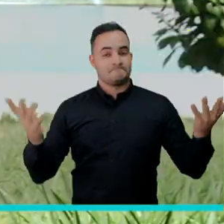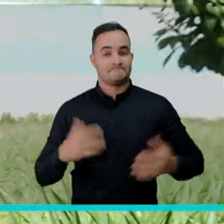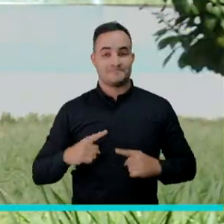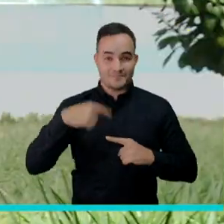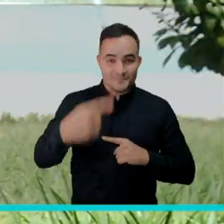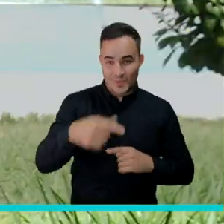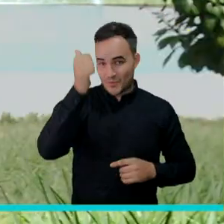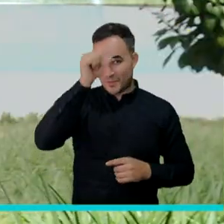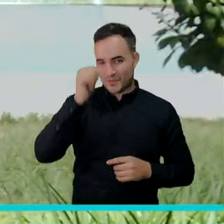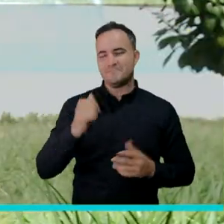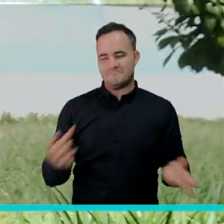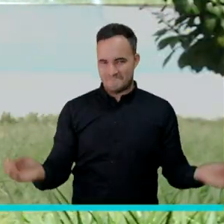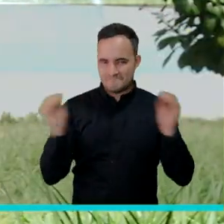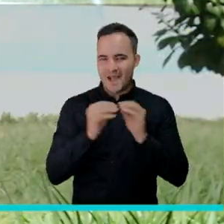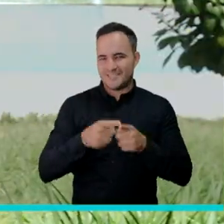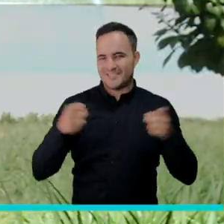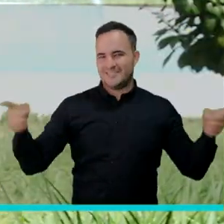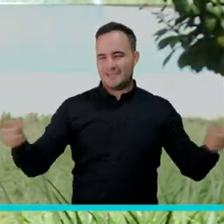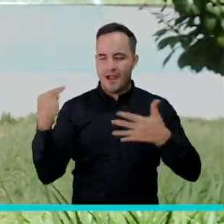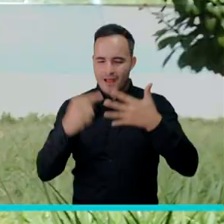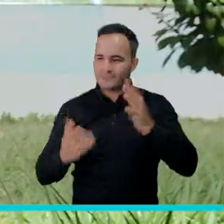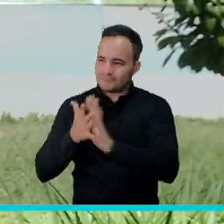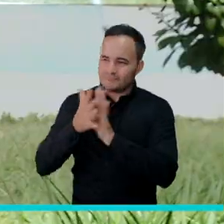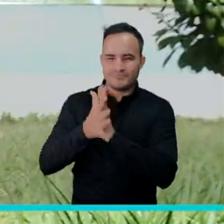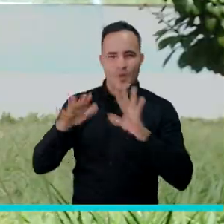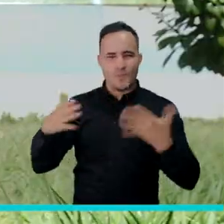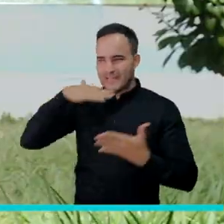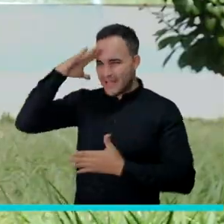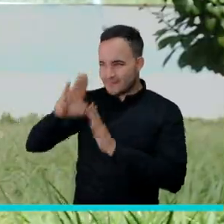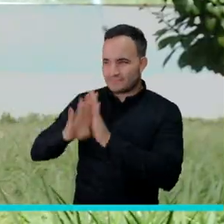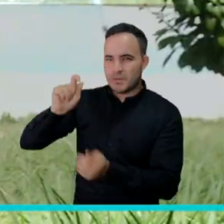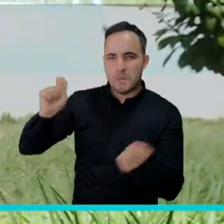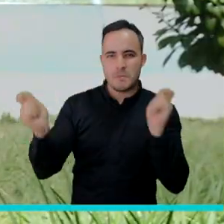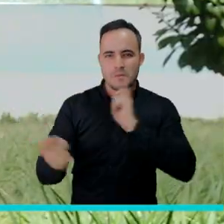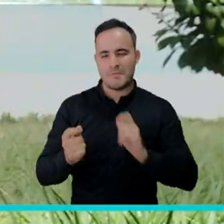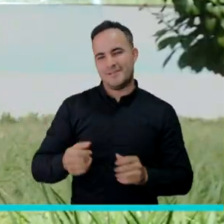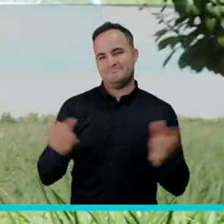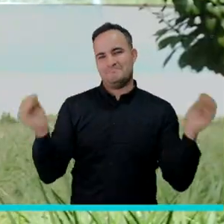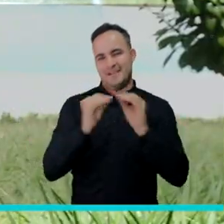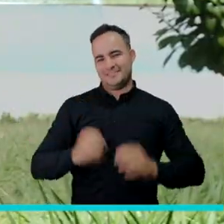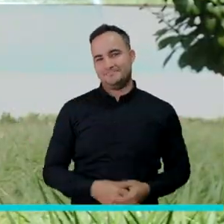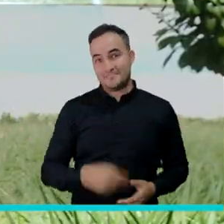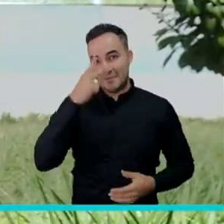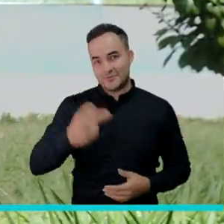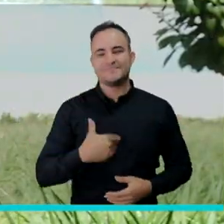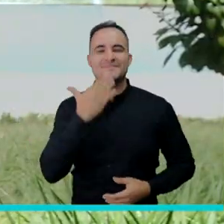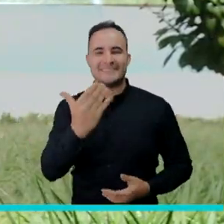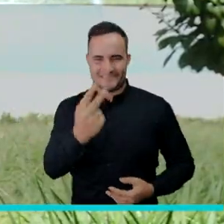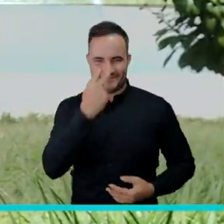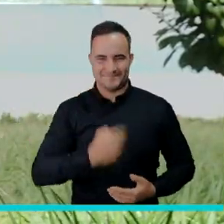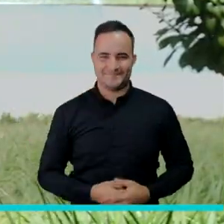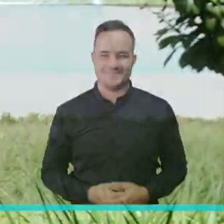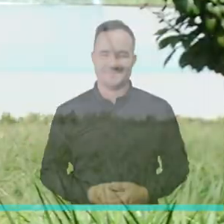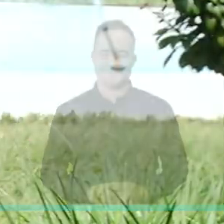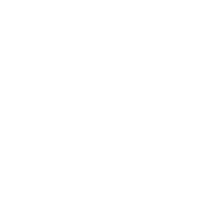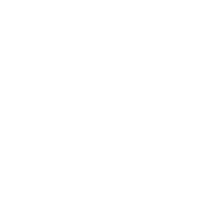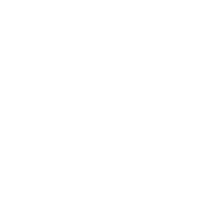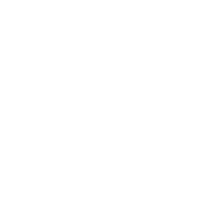Nos vemos el próximo domingo para contarles más historias y noticias de Nuestra Medellín Futuro. Gracias por acompañarnos. ¡Gracias!